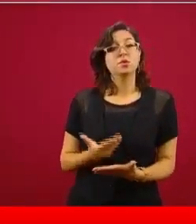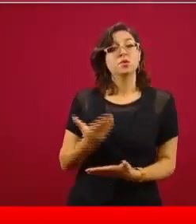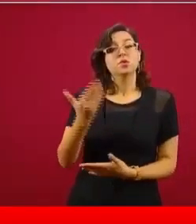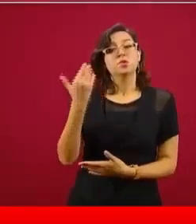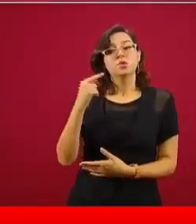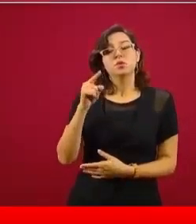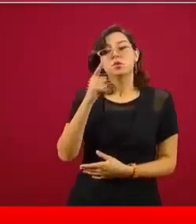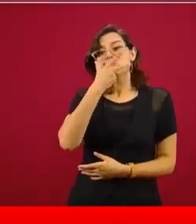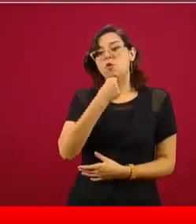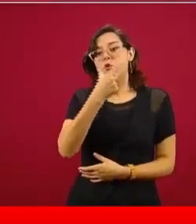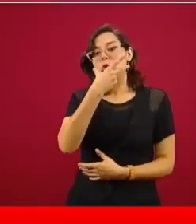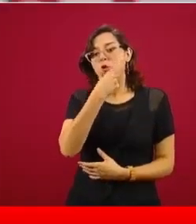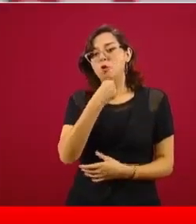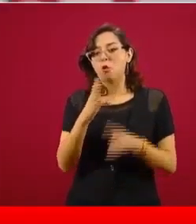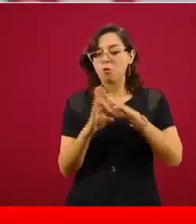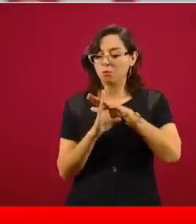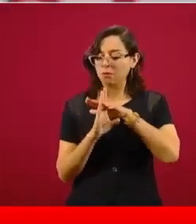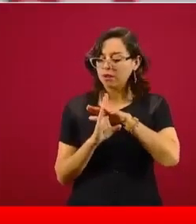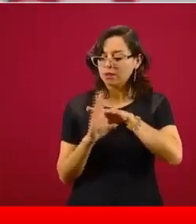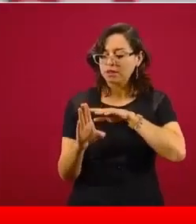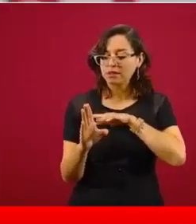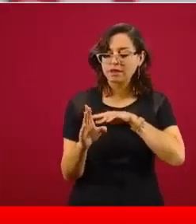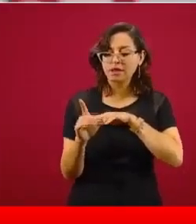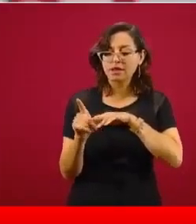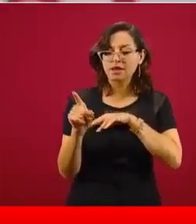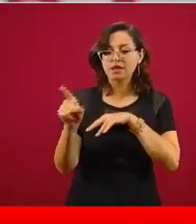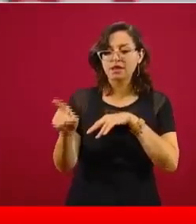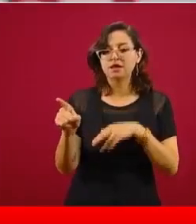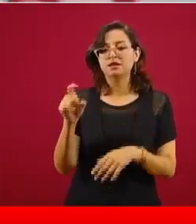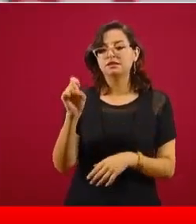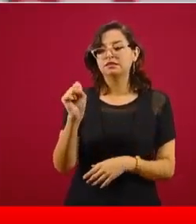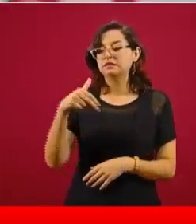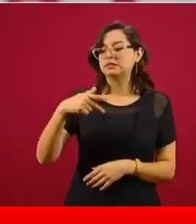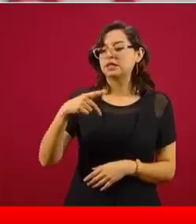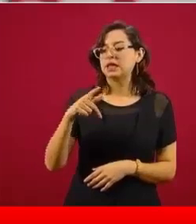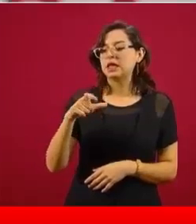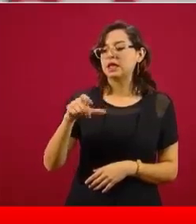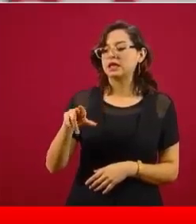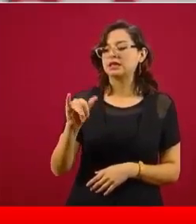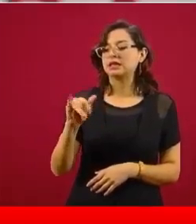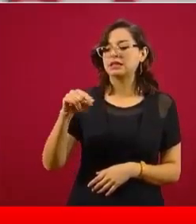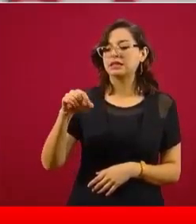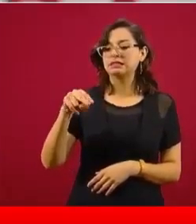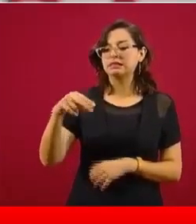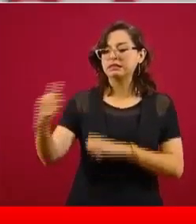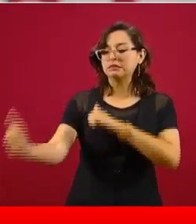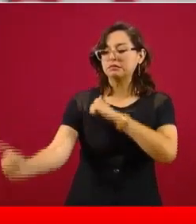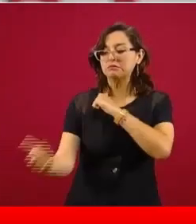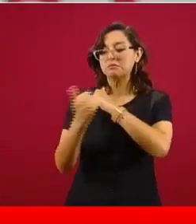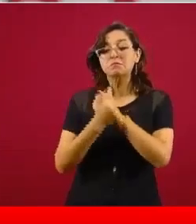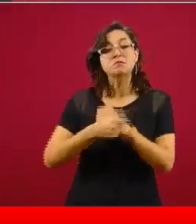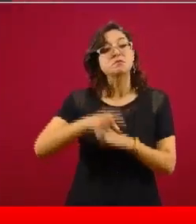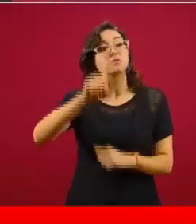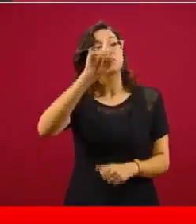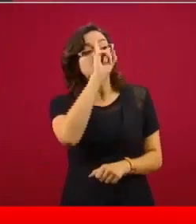de San Quintín, que me dijo,